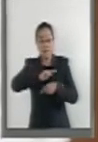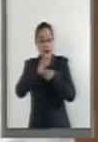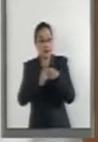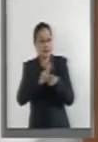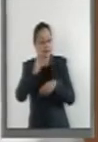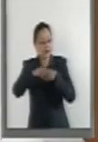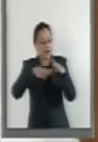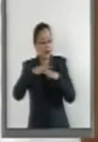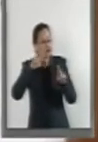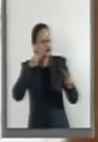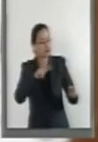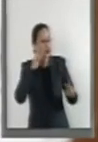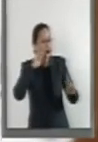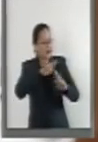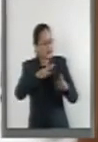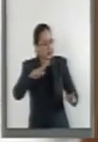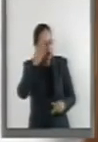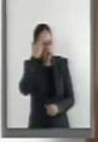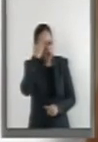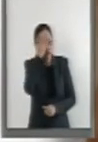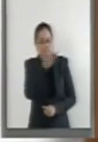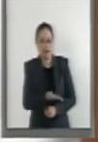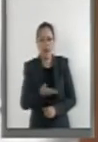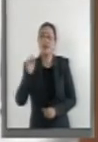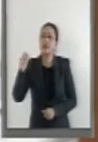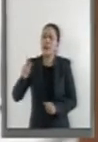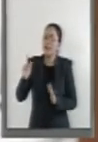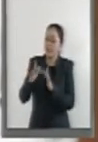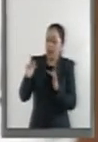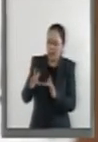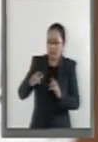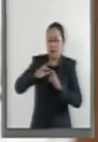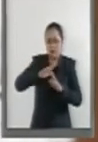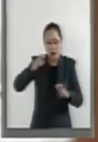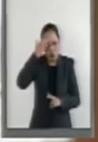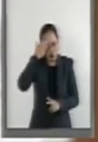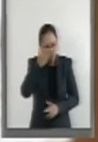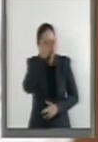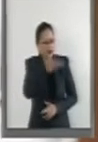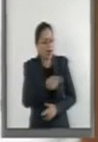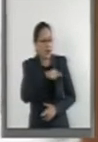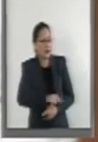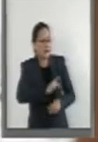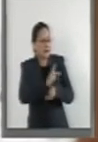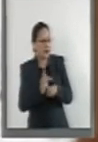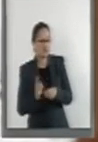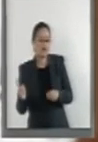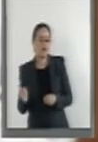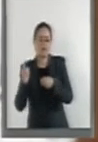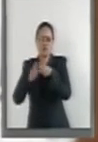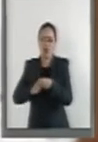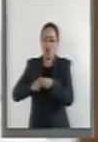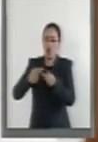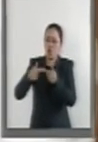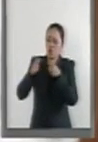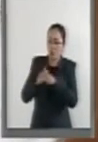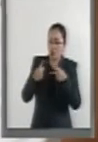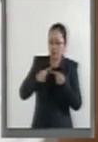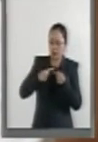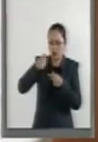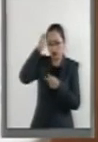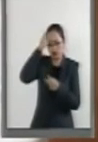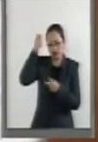Tal es el caso de Francia, anfitrión de la COP21, que permitió a nuestro país formar parte del grupo de redactores del acuerdo,